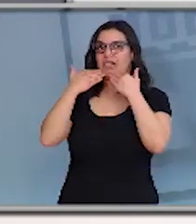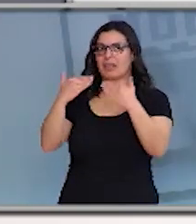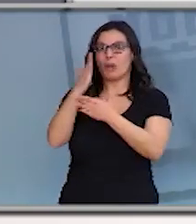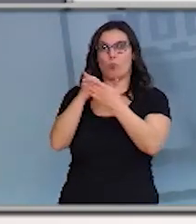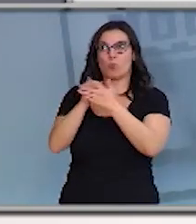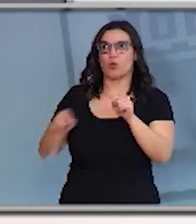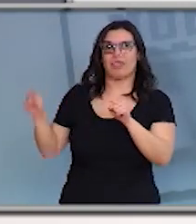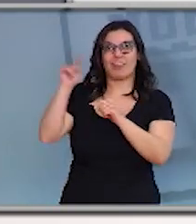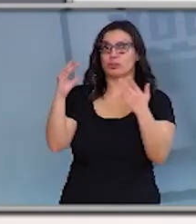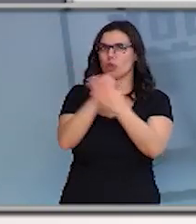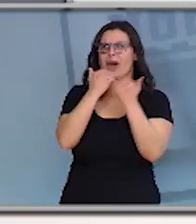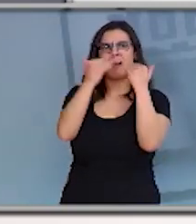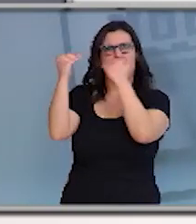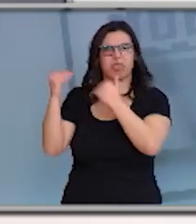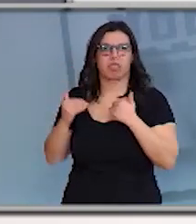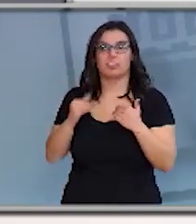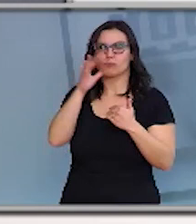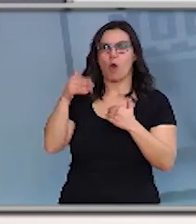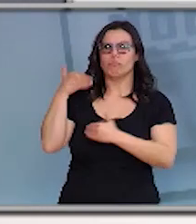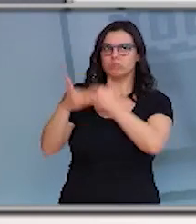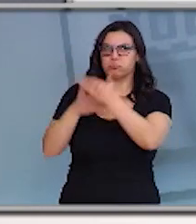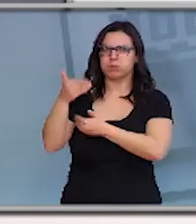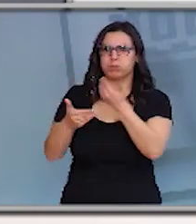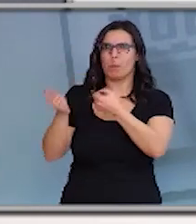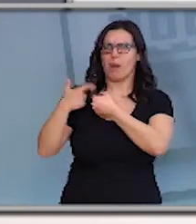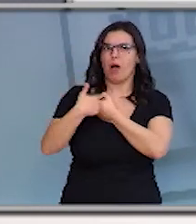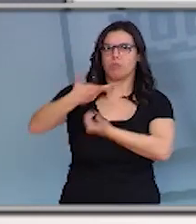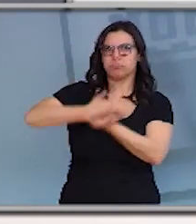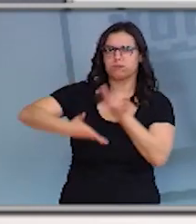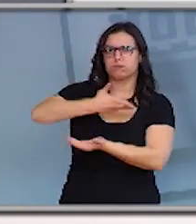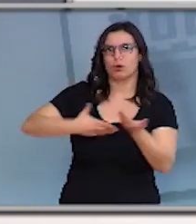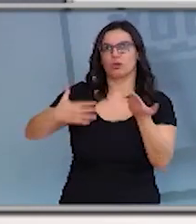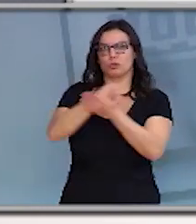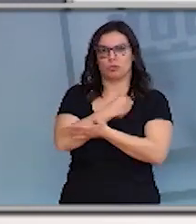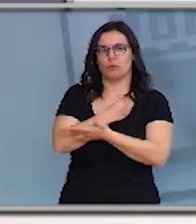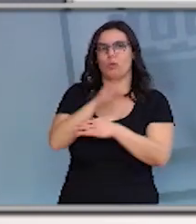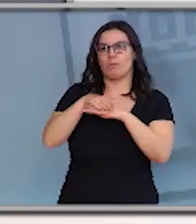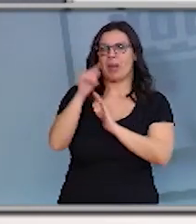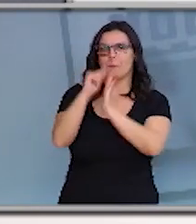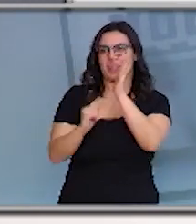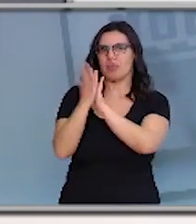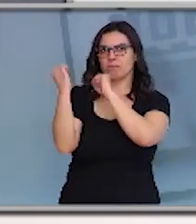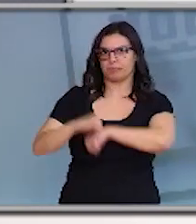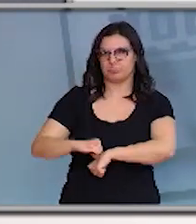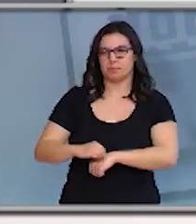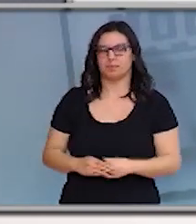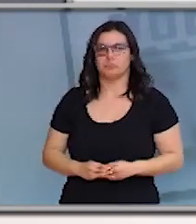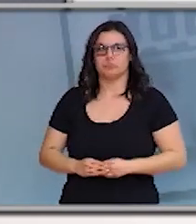porque estamos avanzando e participando todos en el conjunto de medidas a tomar.